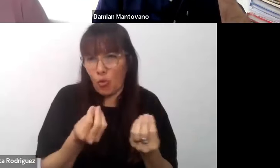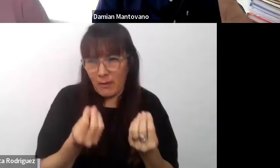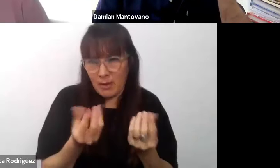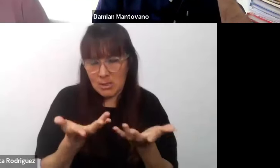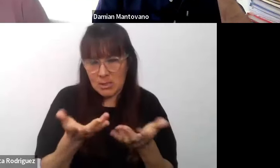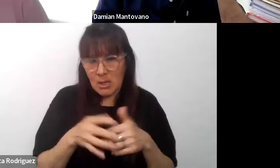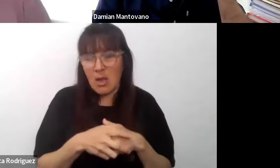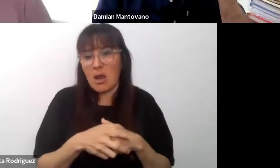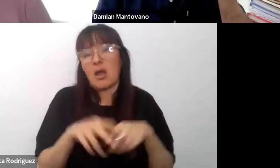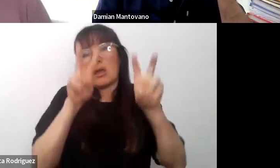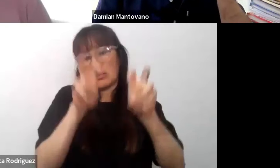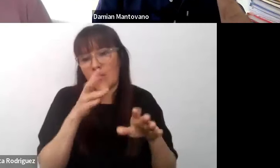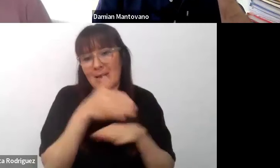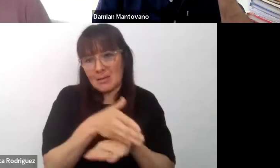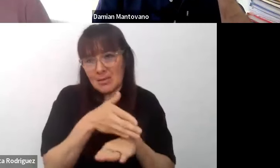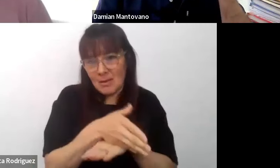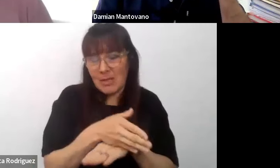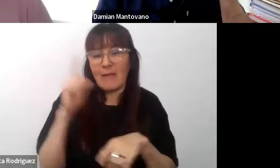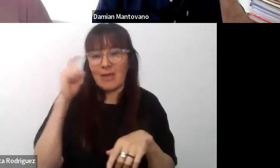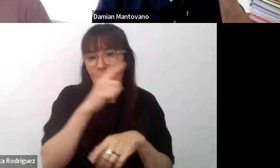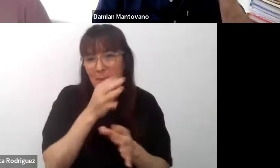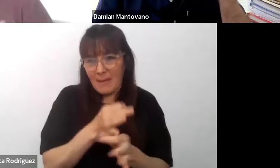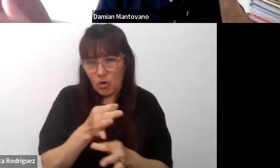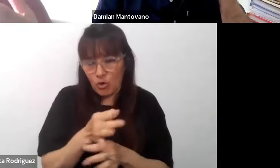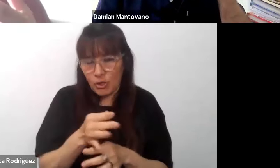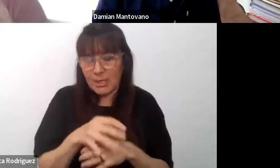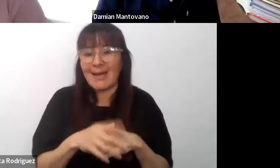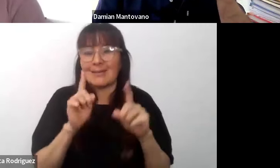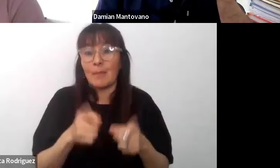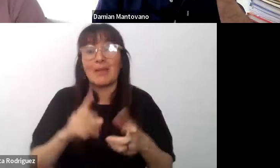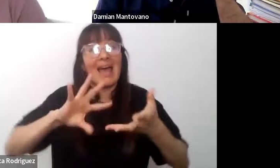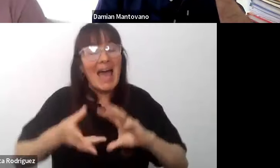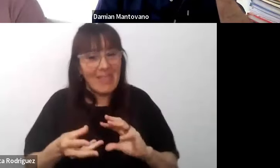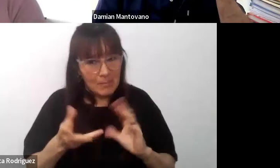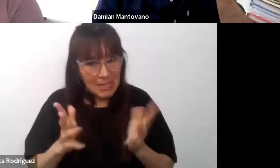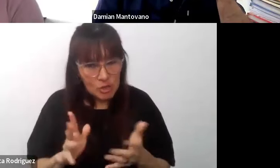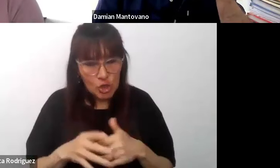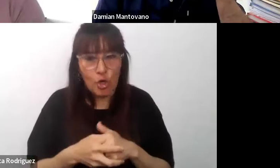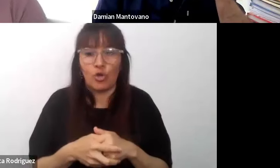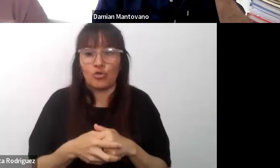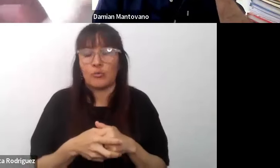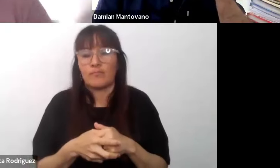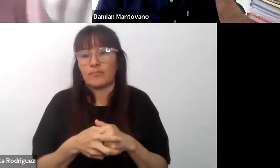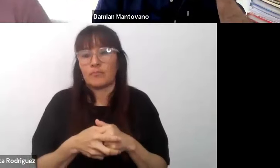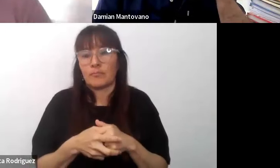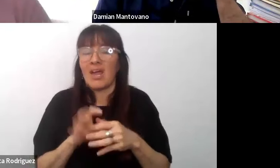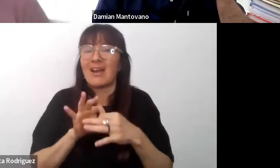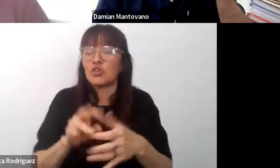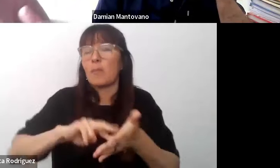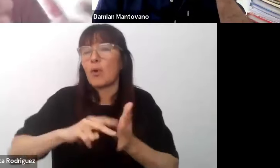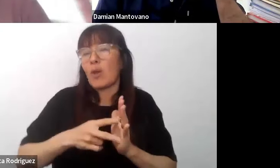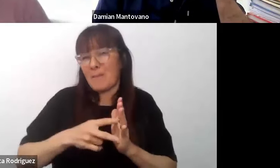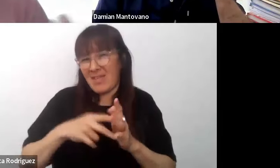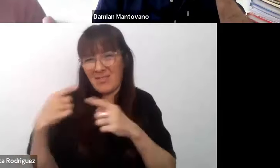accesibilidad didáctica y pedagógica y también de adaptación a los distintos tipos de trastornos cómo voy a responder a las